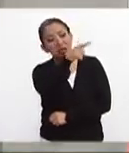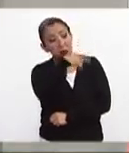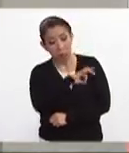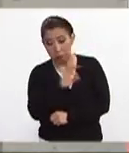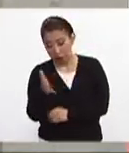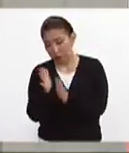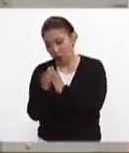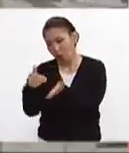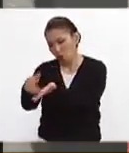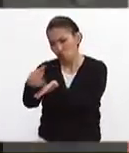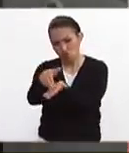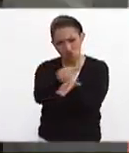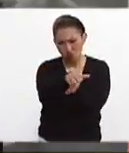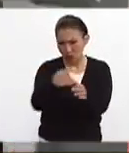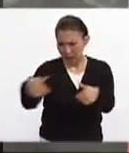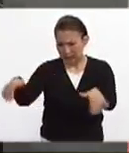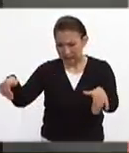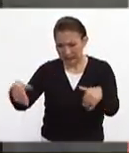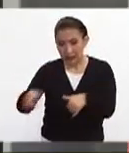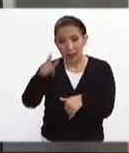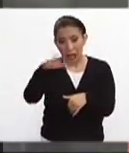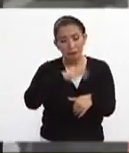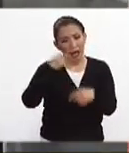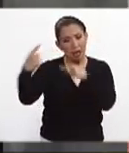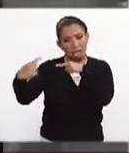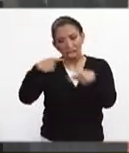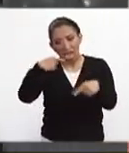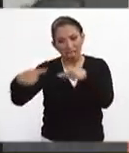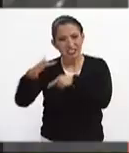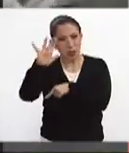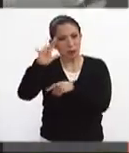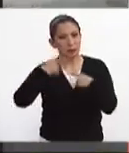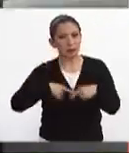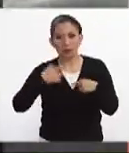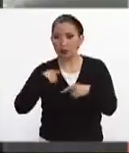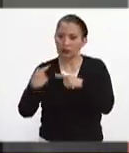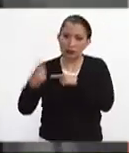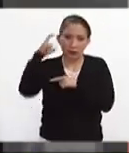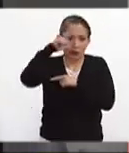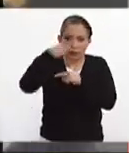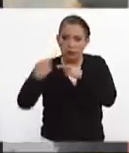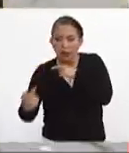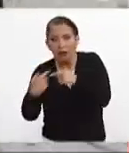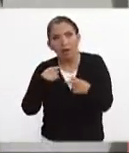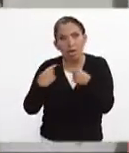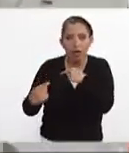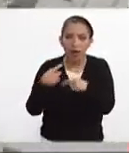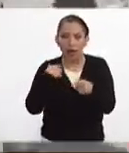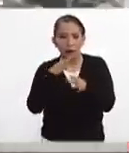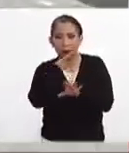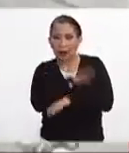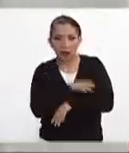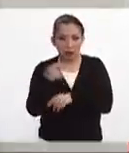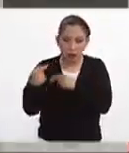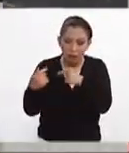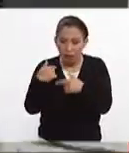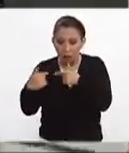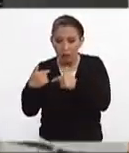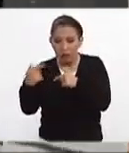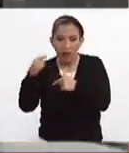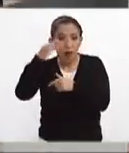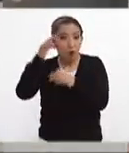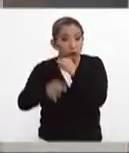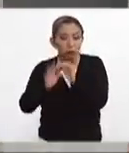hubo cierto conflicto con 50 habitantes pero finalmente hubo un